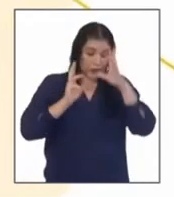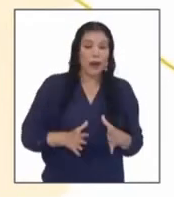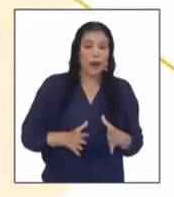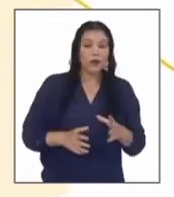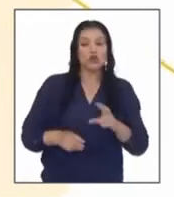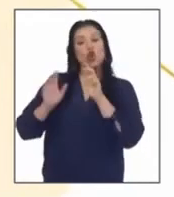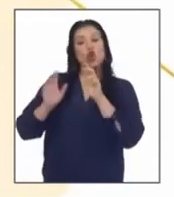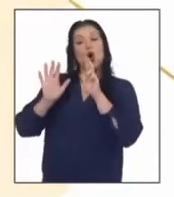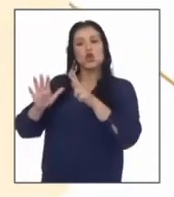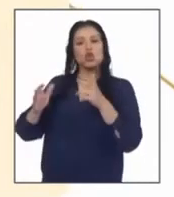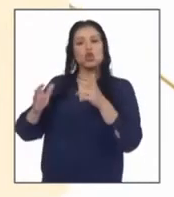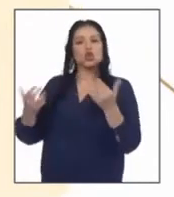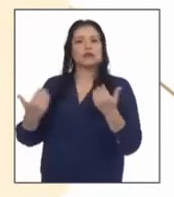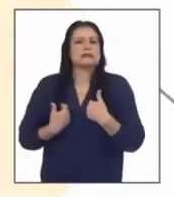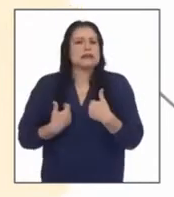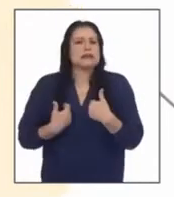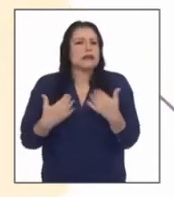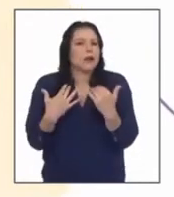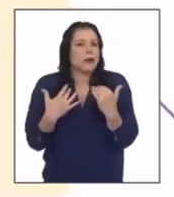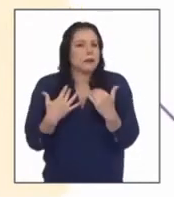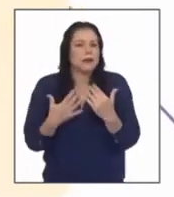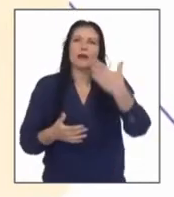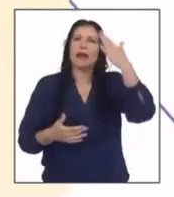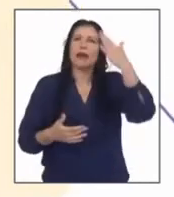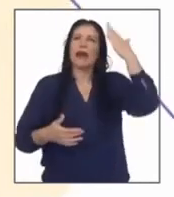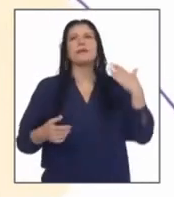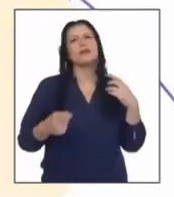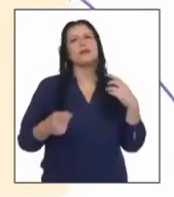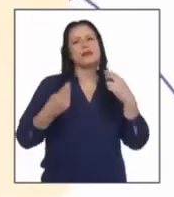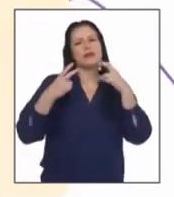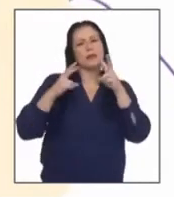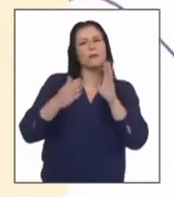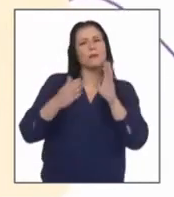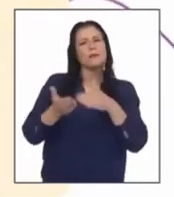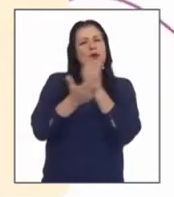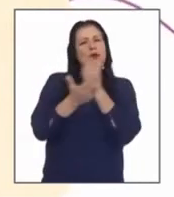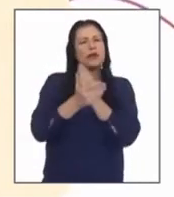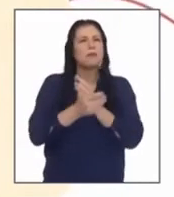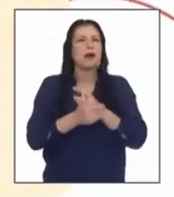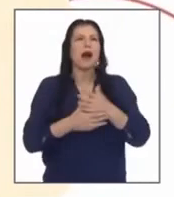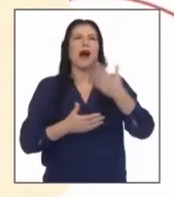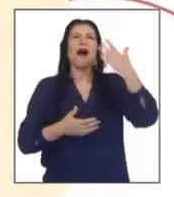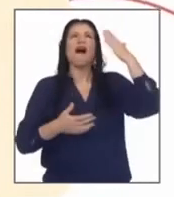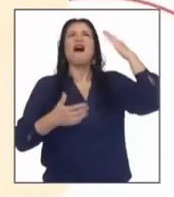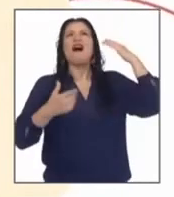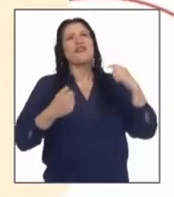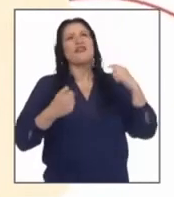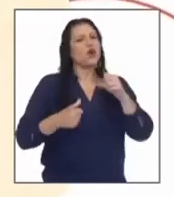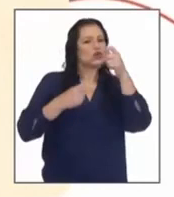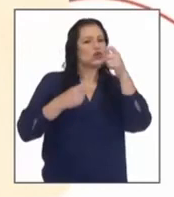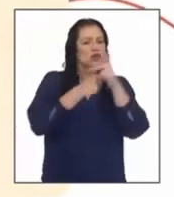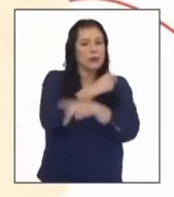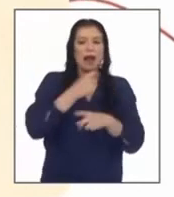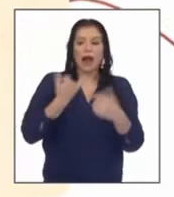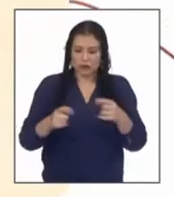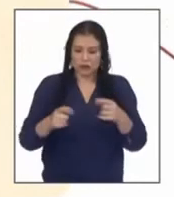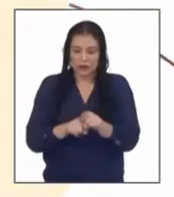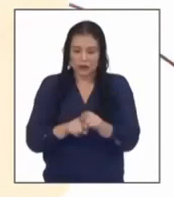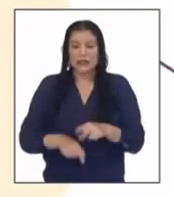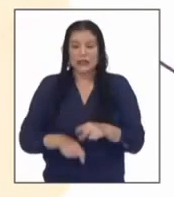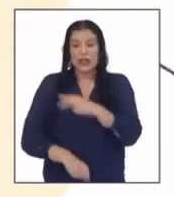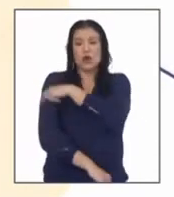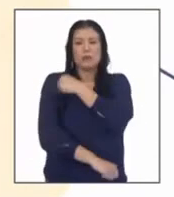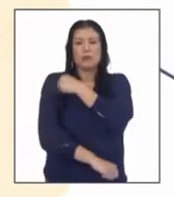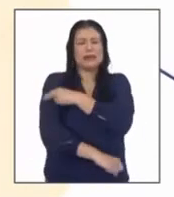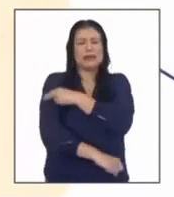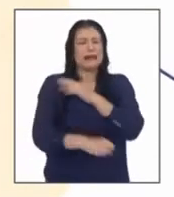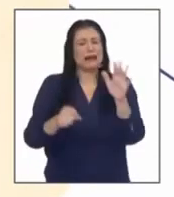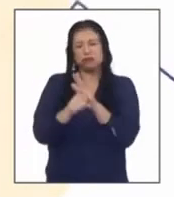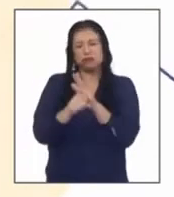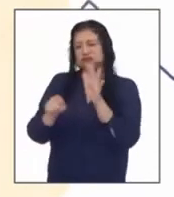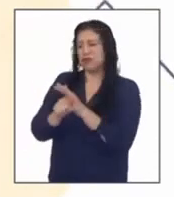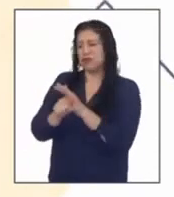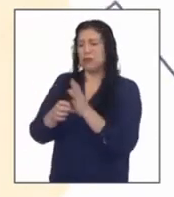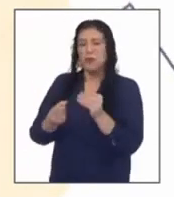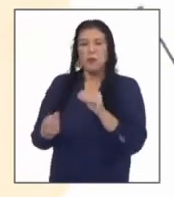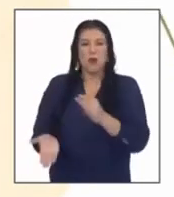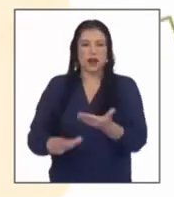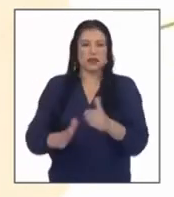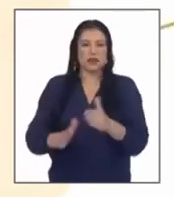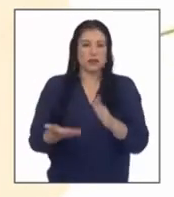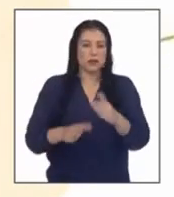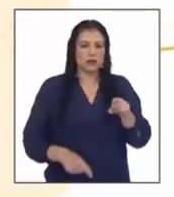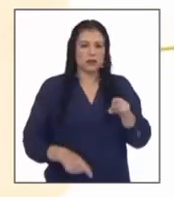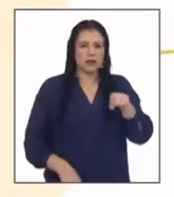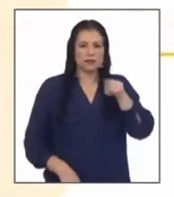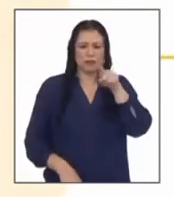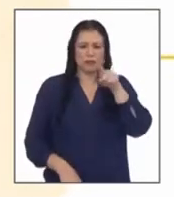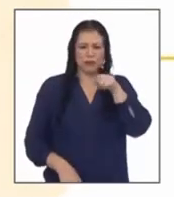al kobe 19 lo que antes se veía como un problema lejano hoy es una realidad hospitales desbordados muertes en ascenso y una curva